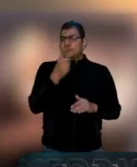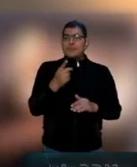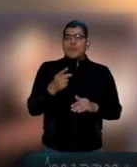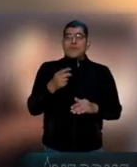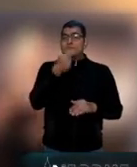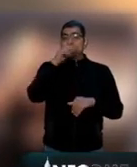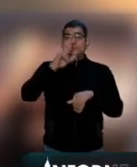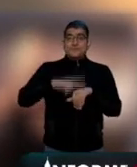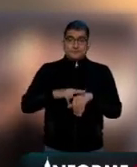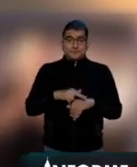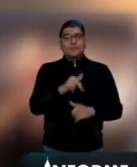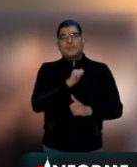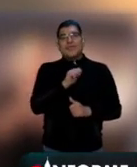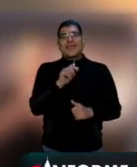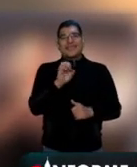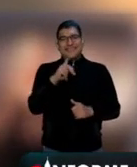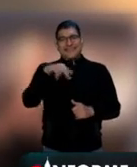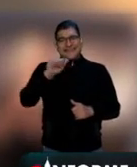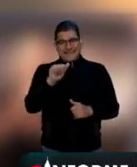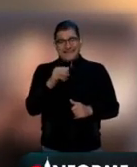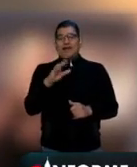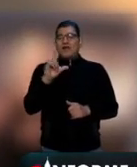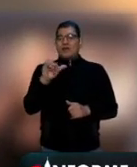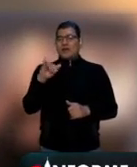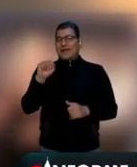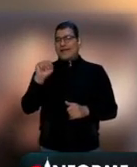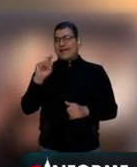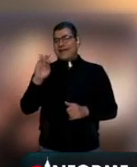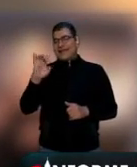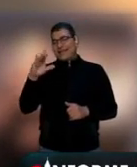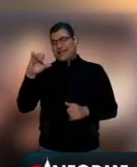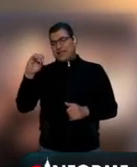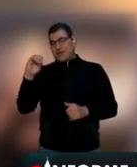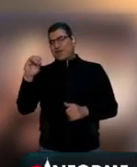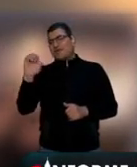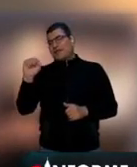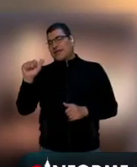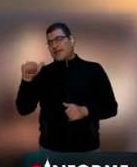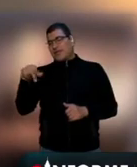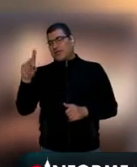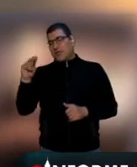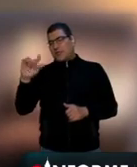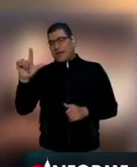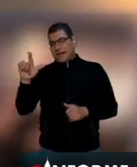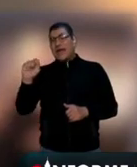secretario de la Defensa actual, Luis Crescencio Sandoval, pidió,